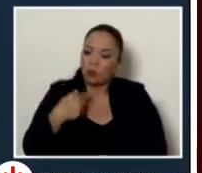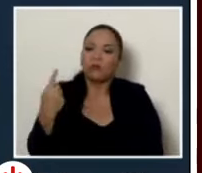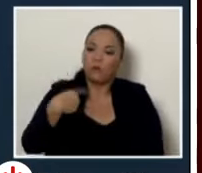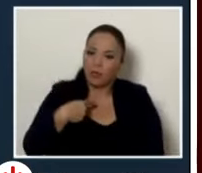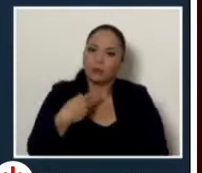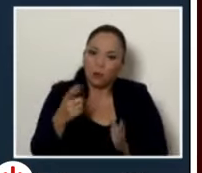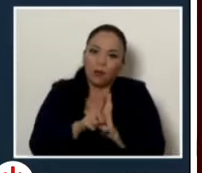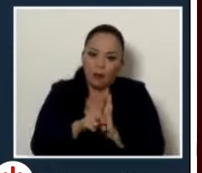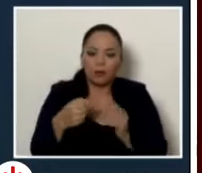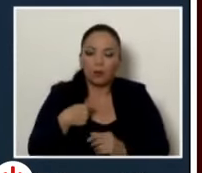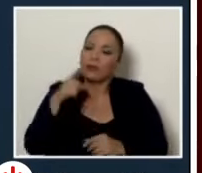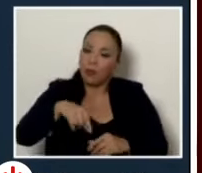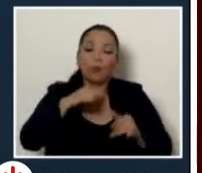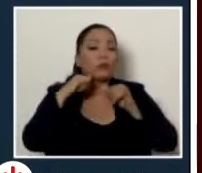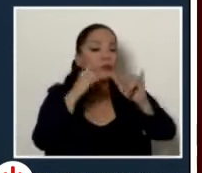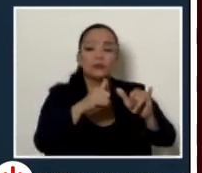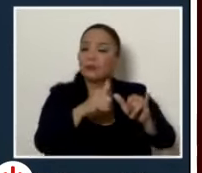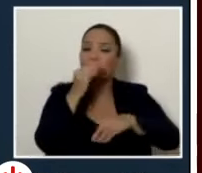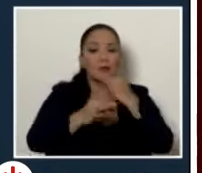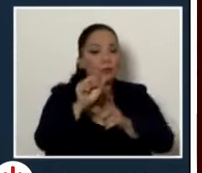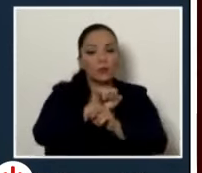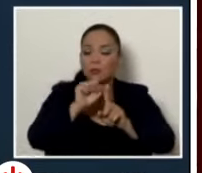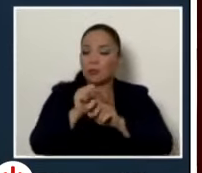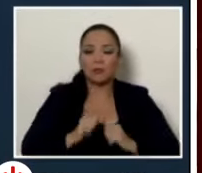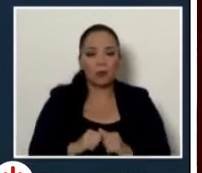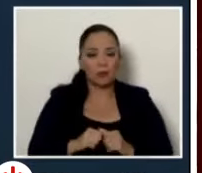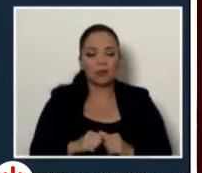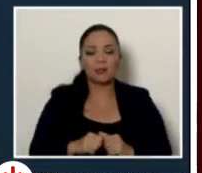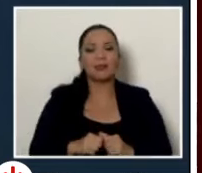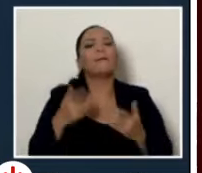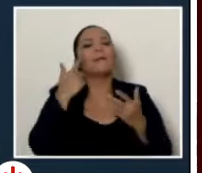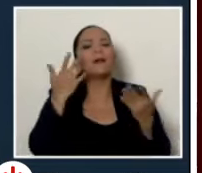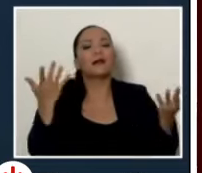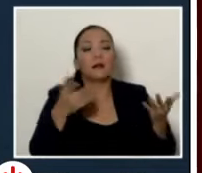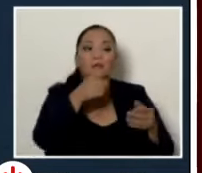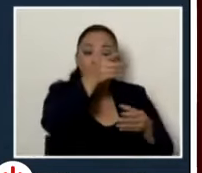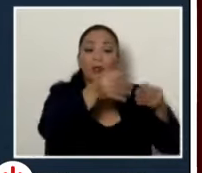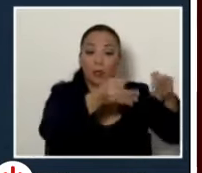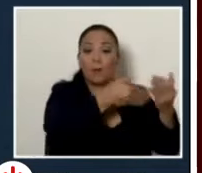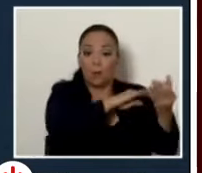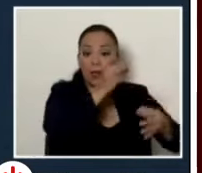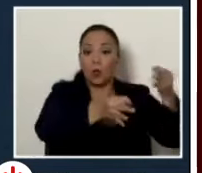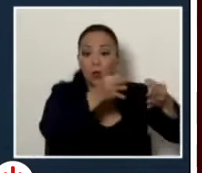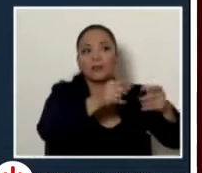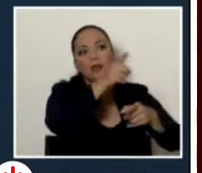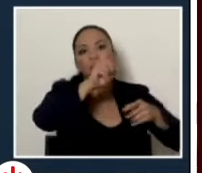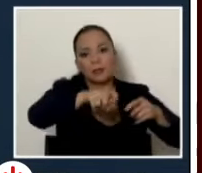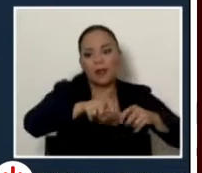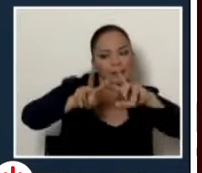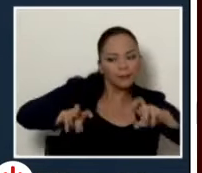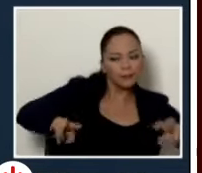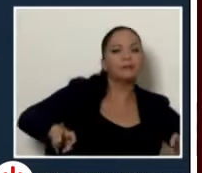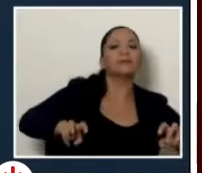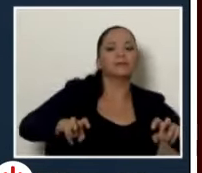de denunciar este tipo de situaciones para que sea el ministerio público el que abonde en